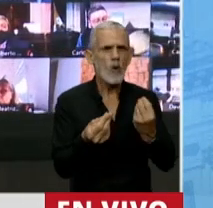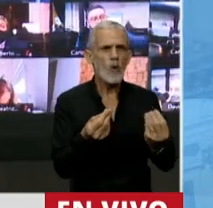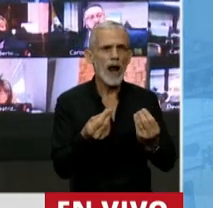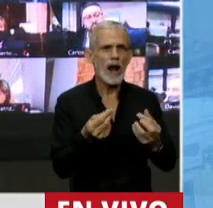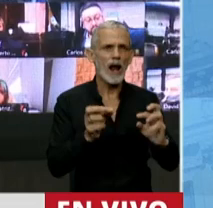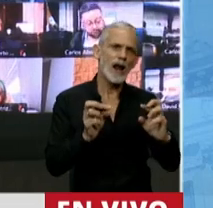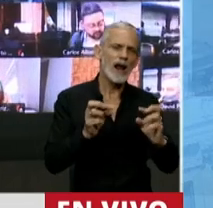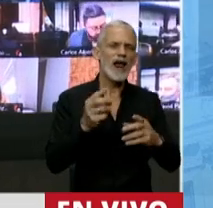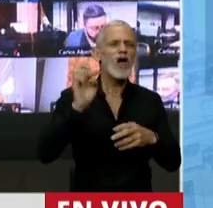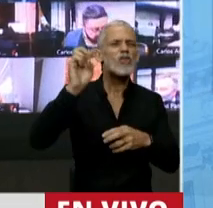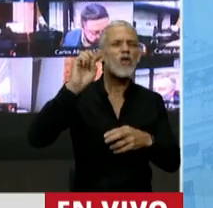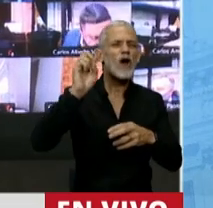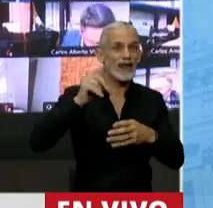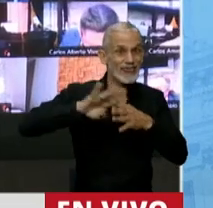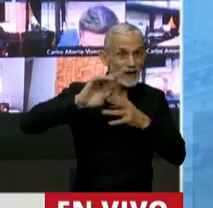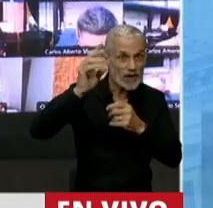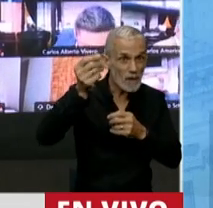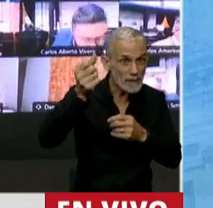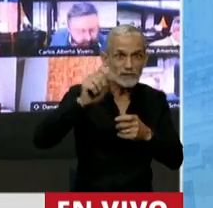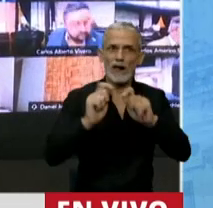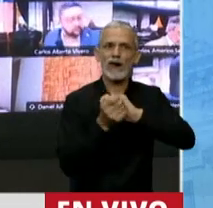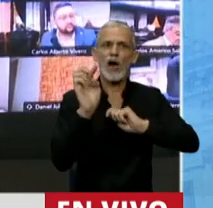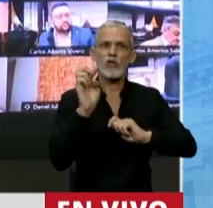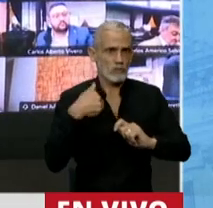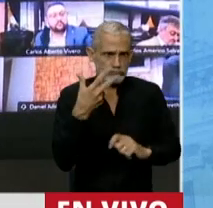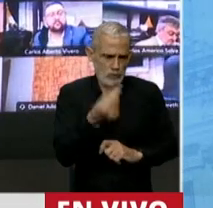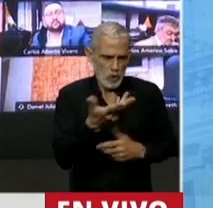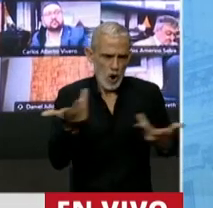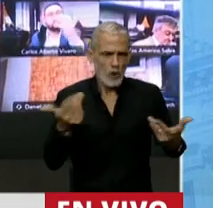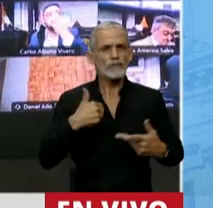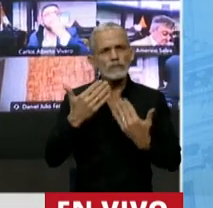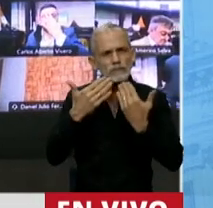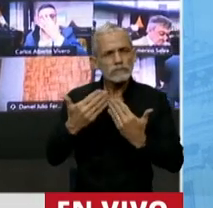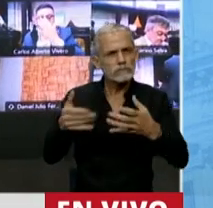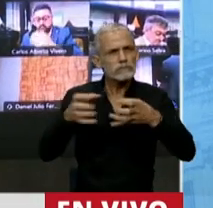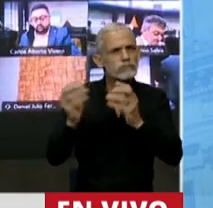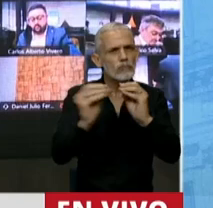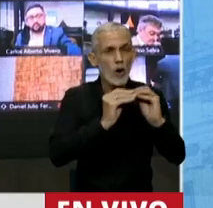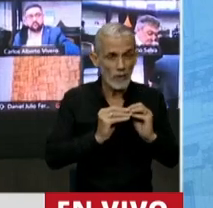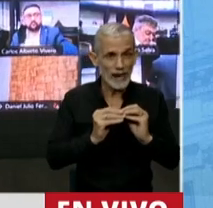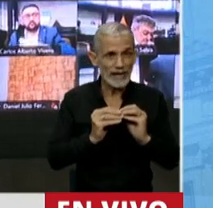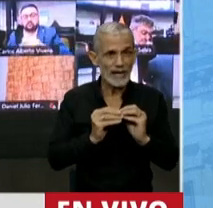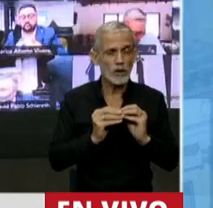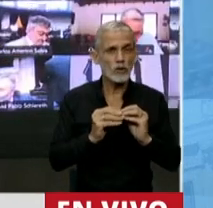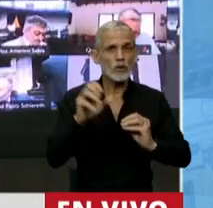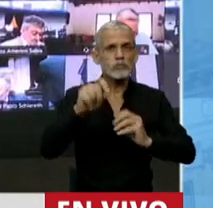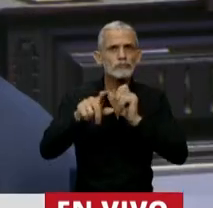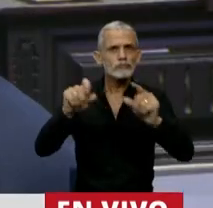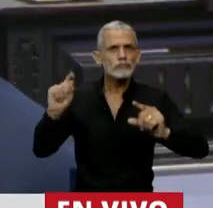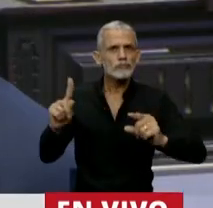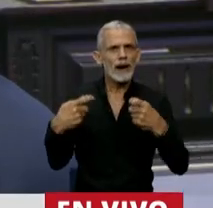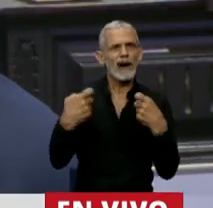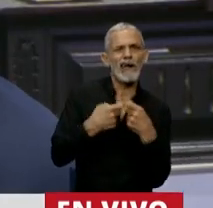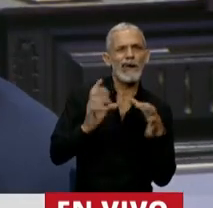dolarización de la deuda en pesos. Yo les agradezco a los compañeros, a los señores que se ocupan de poner